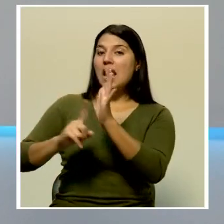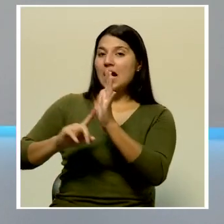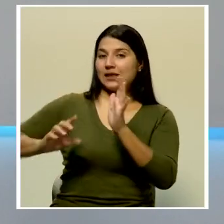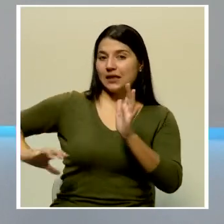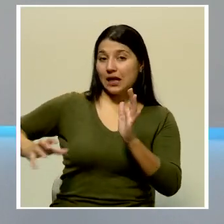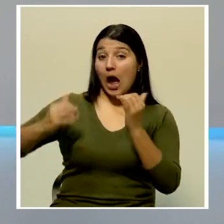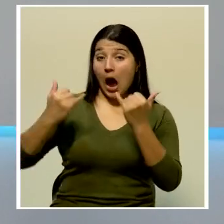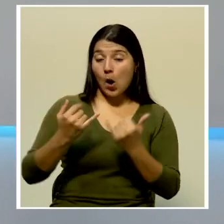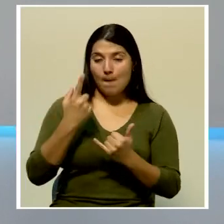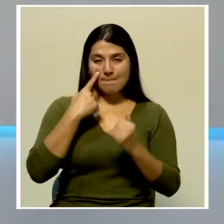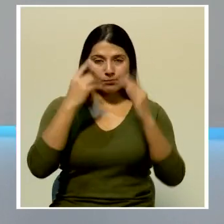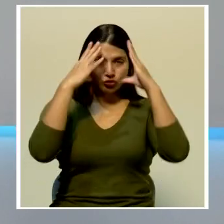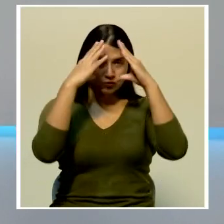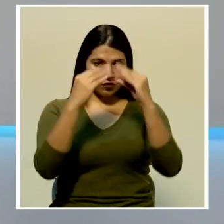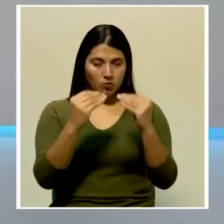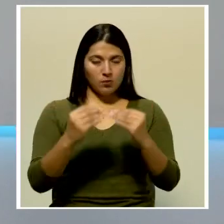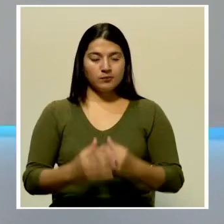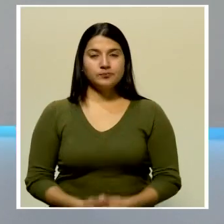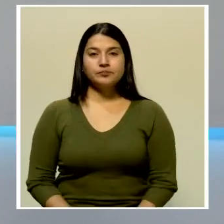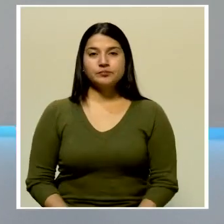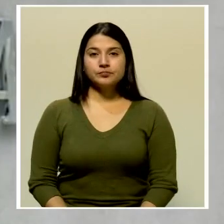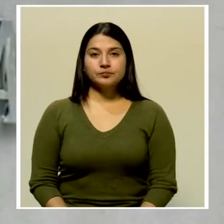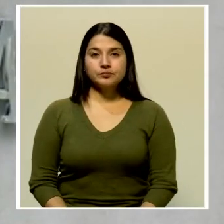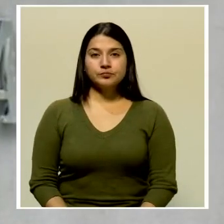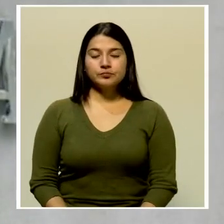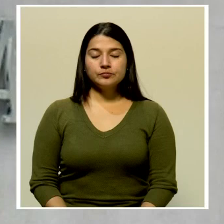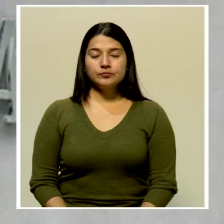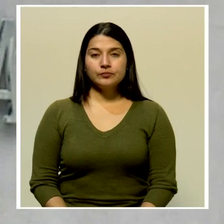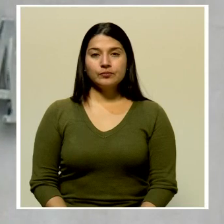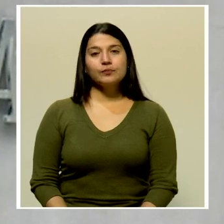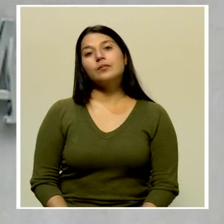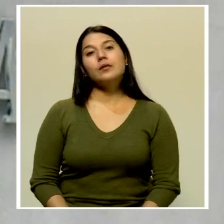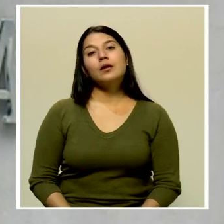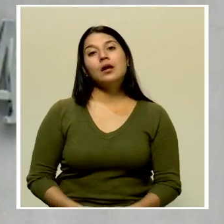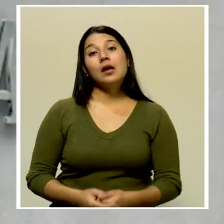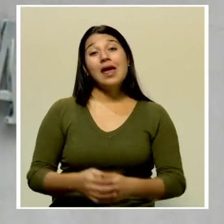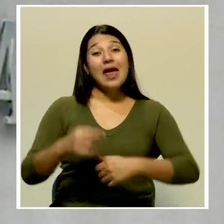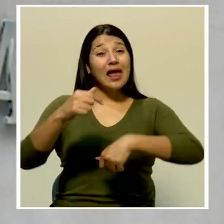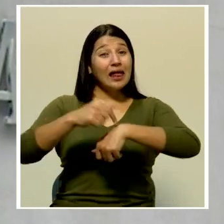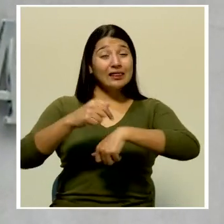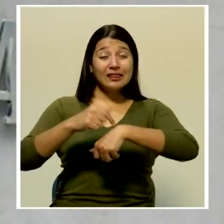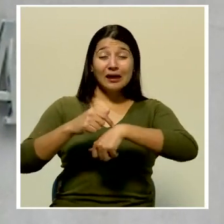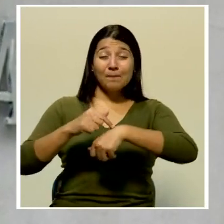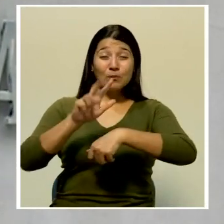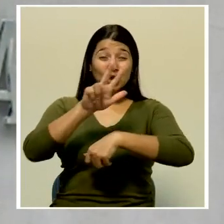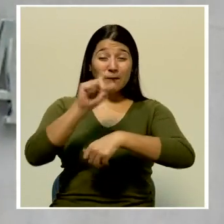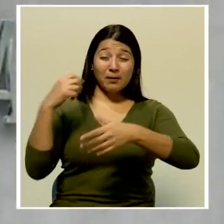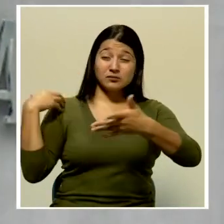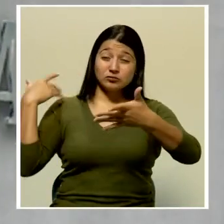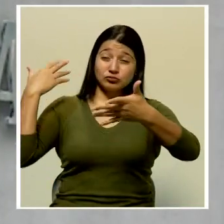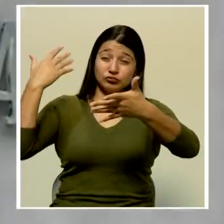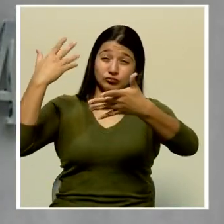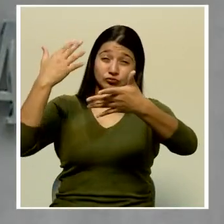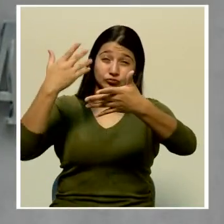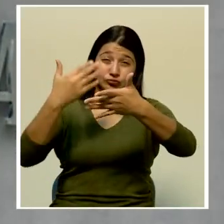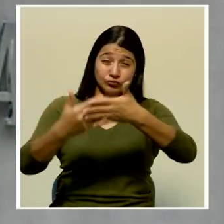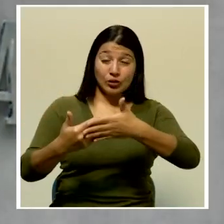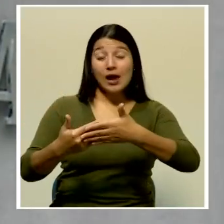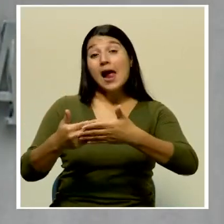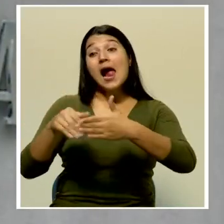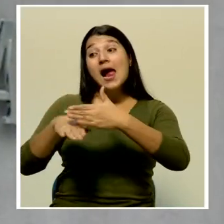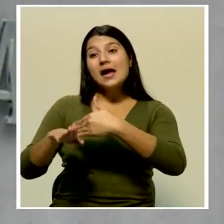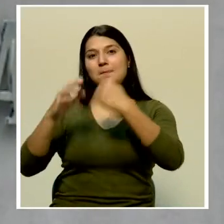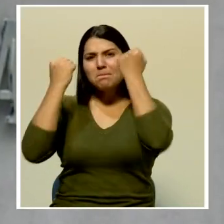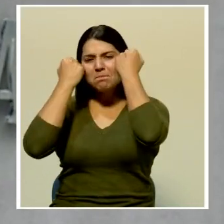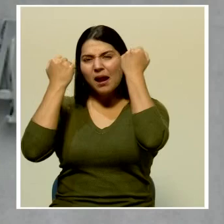la información que preparó nuestro compañero Andrés Ortiz. Durante toda la pandemia, en Pavas se habían reportado 22 casos de personas